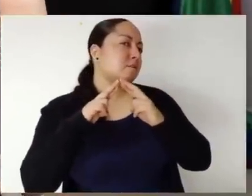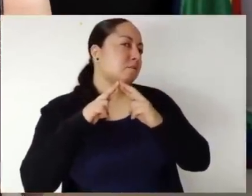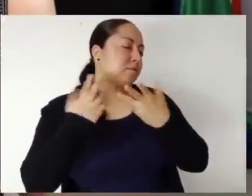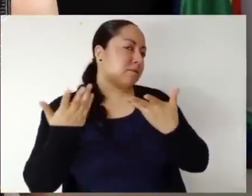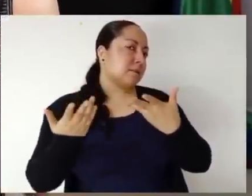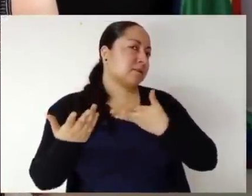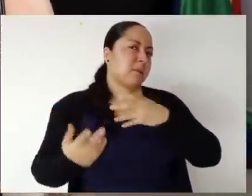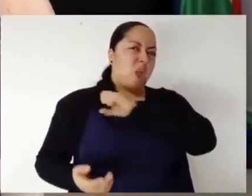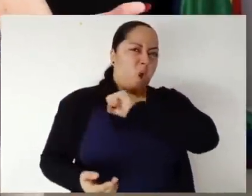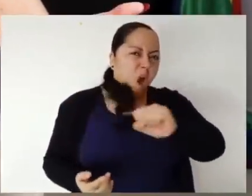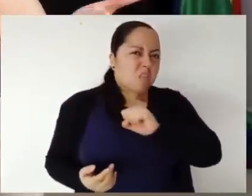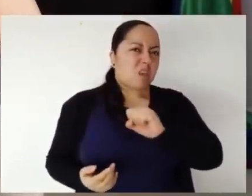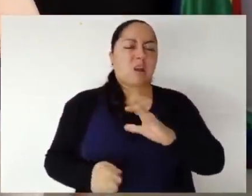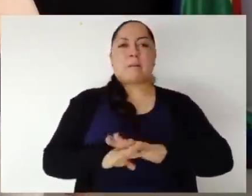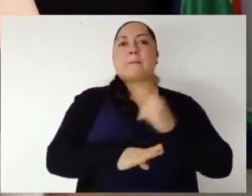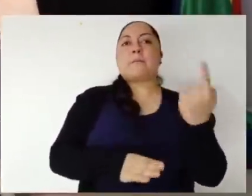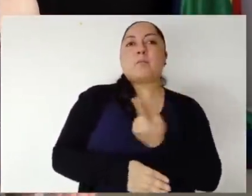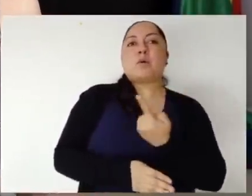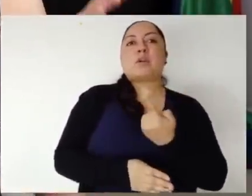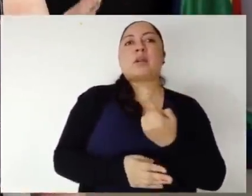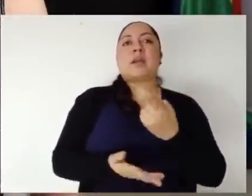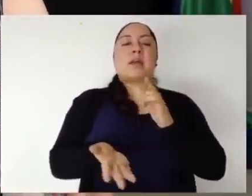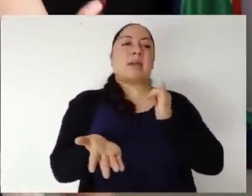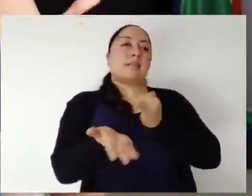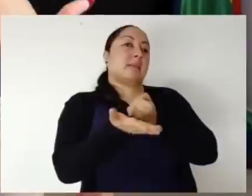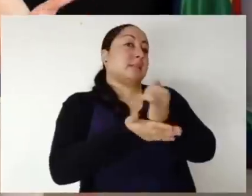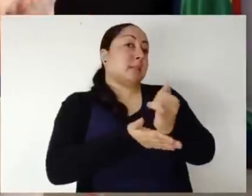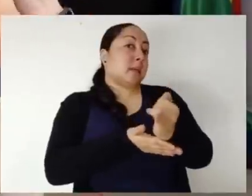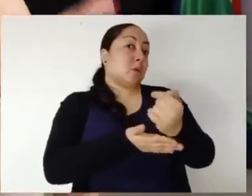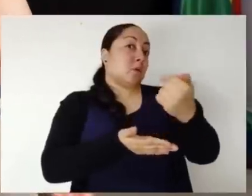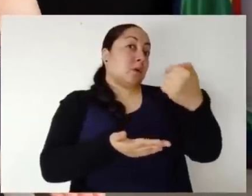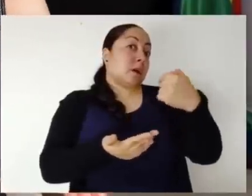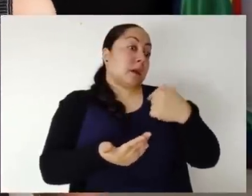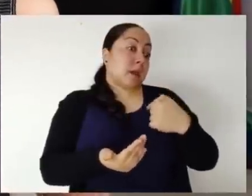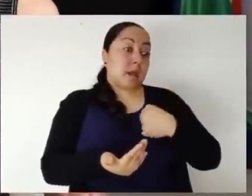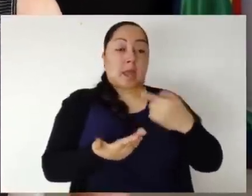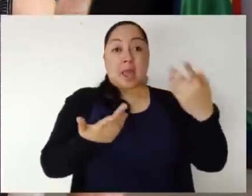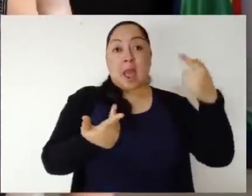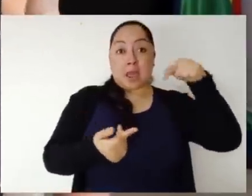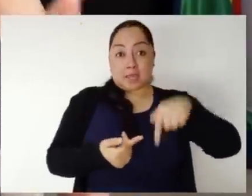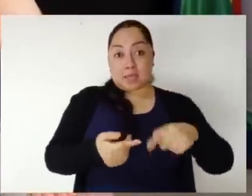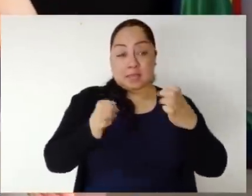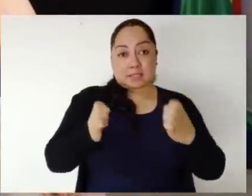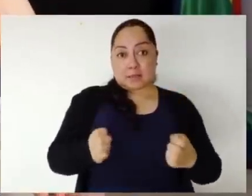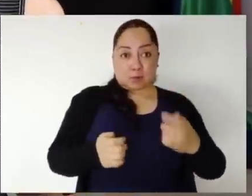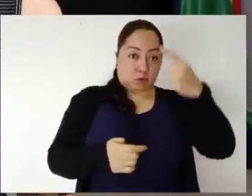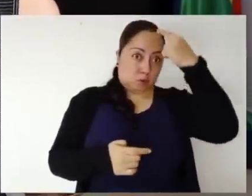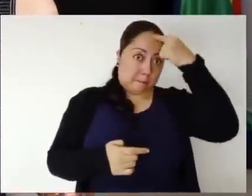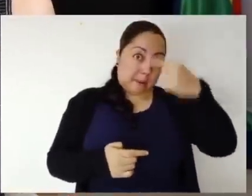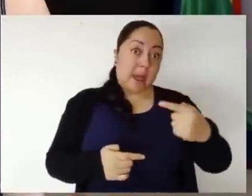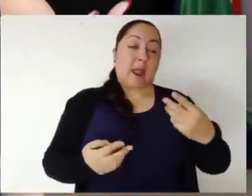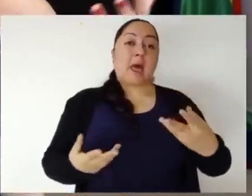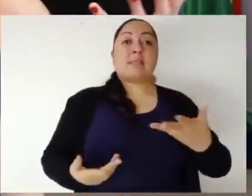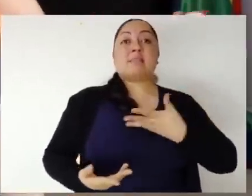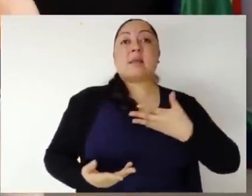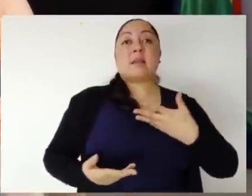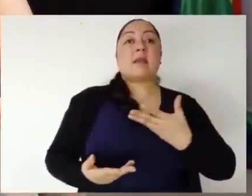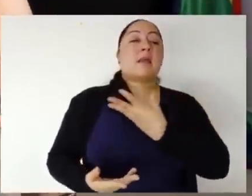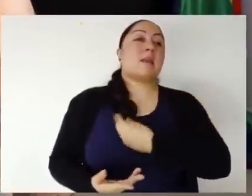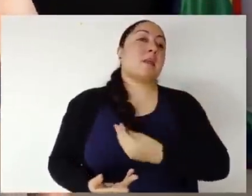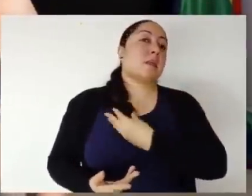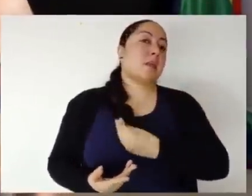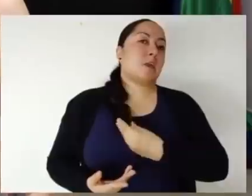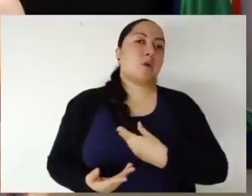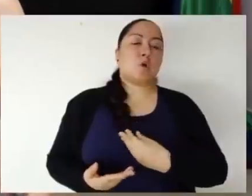básicamente odiarme porque ellos decidieron que nuestra explícita razón de estar en el planeta es procrear, porque quieren volar el